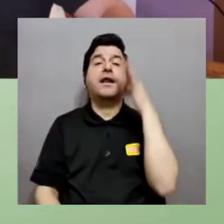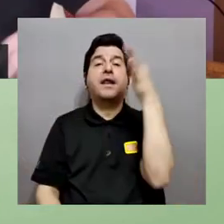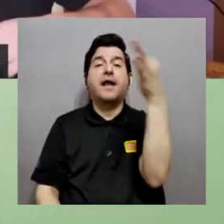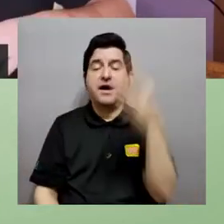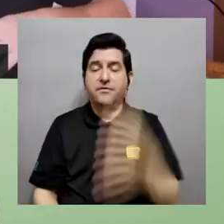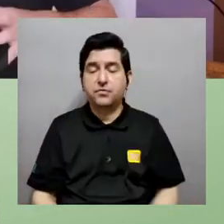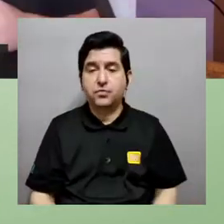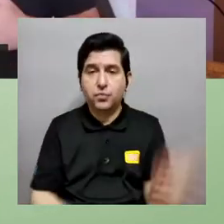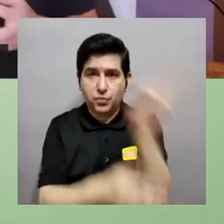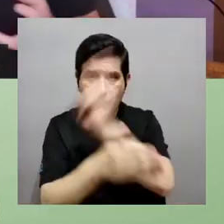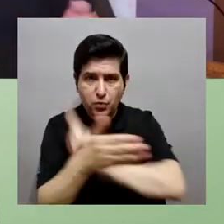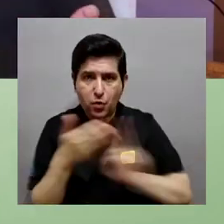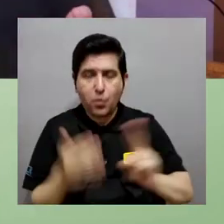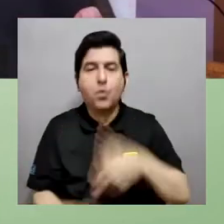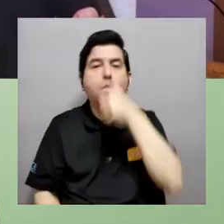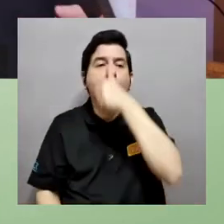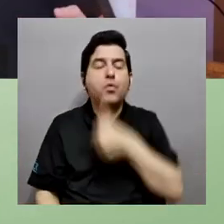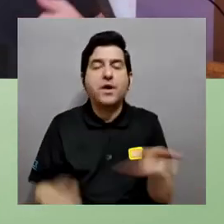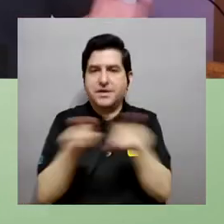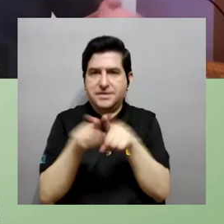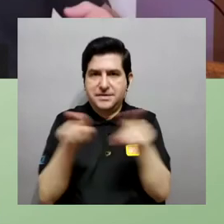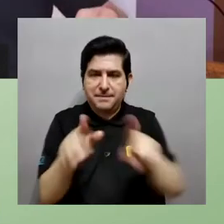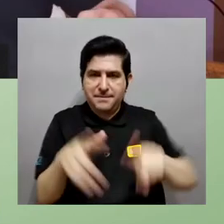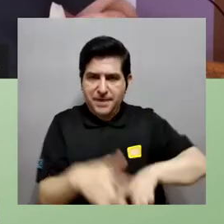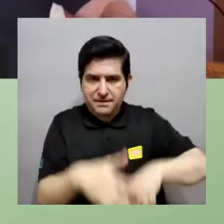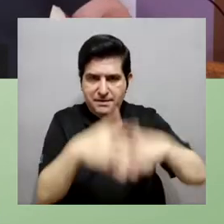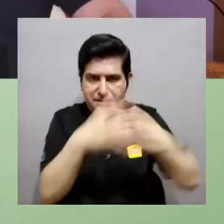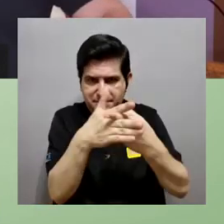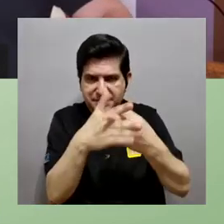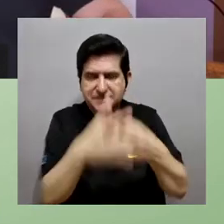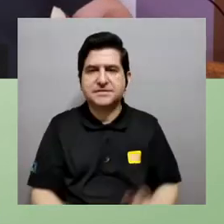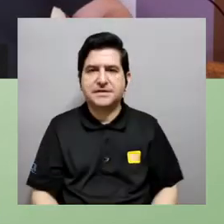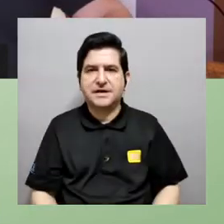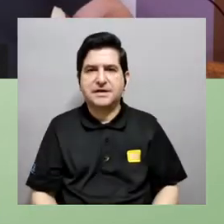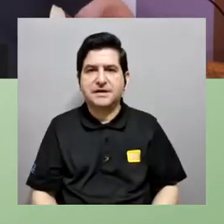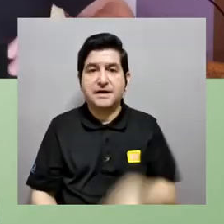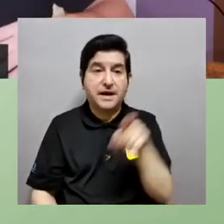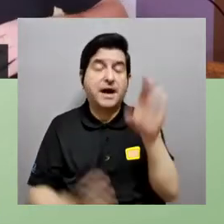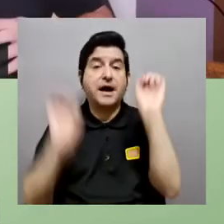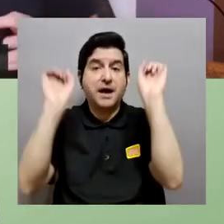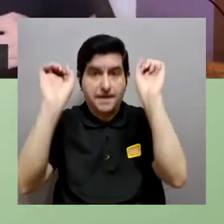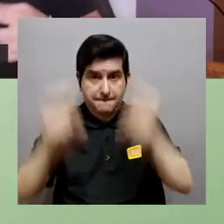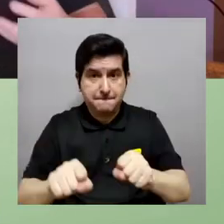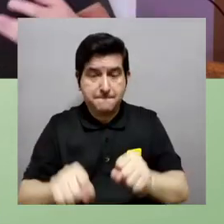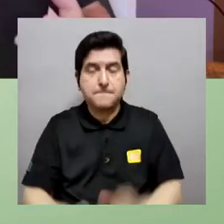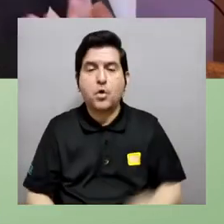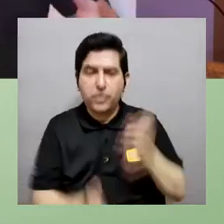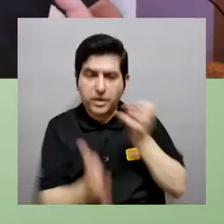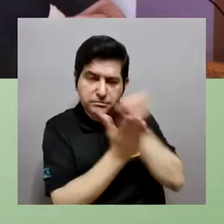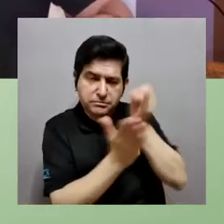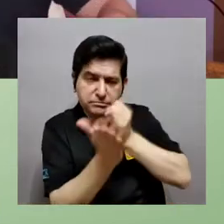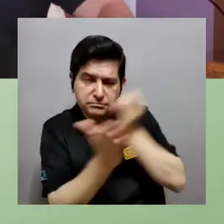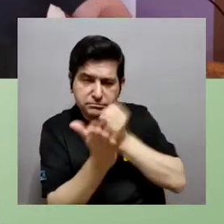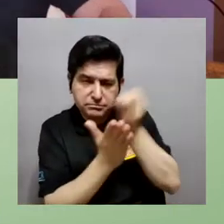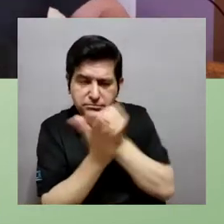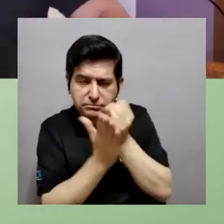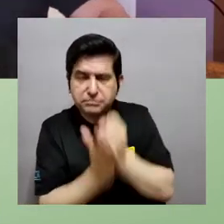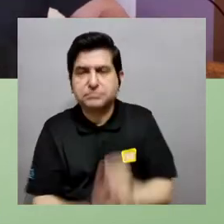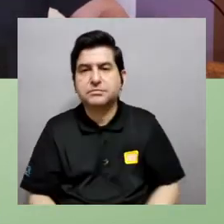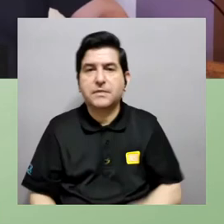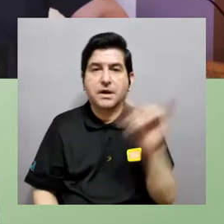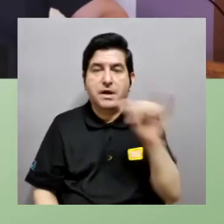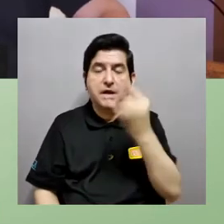y pues ojalá en un futuro que las universidades privadas también empezaran a hacer más